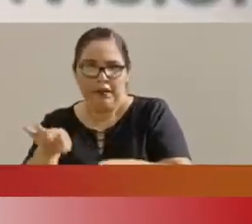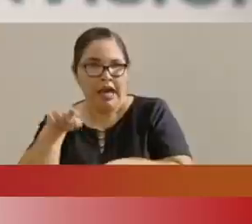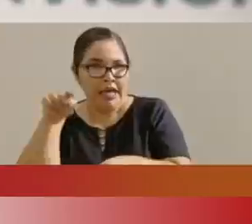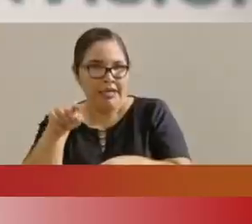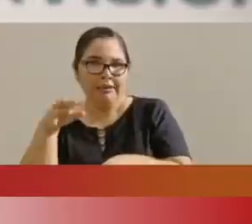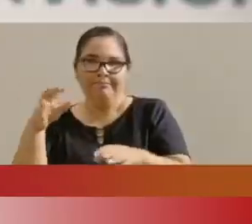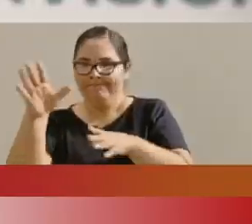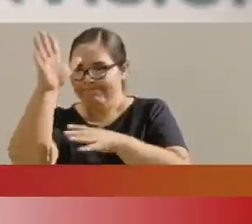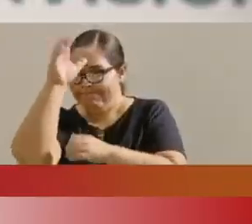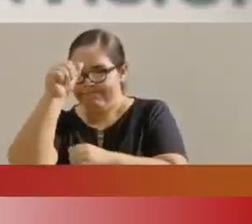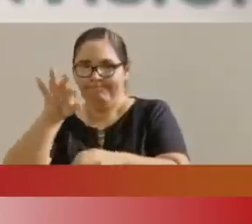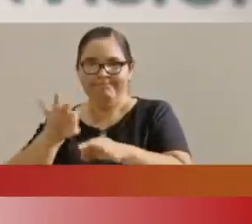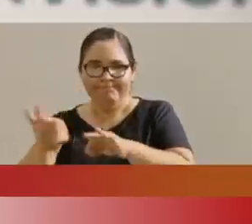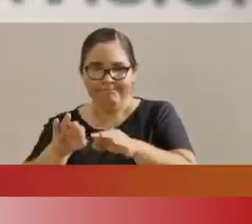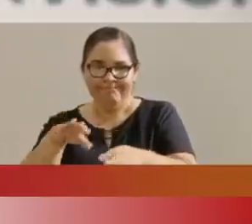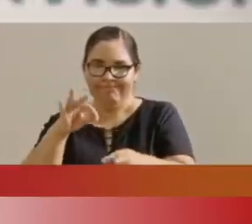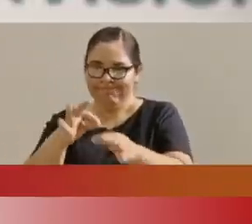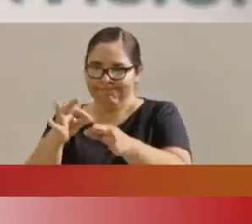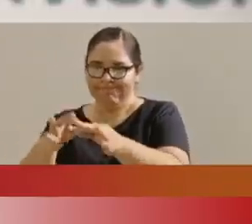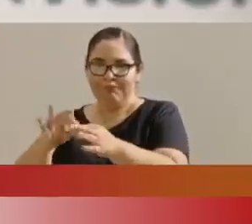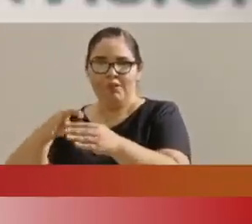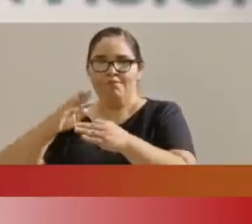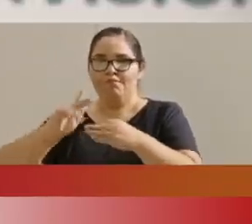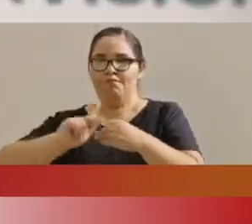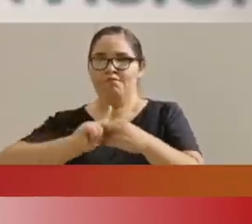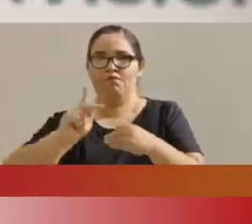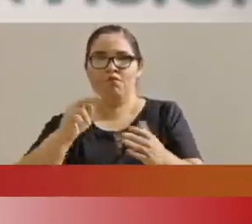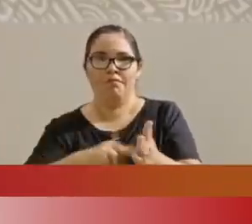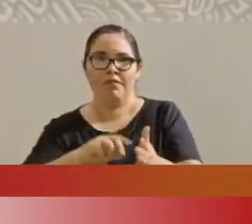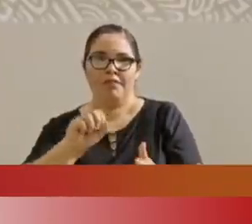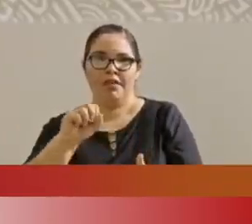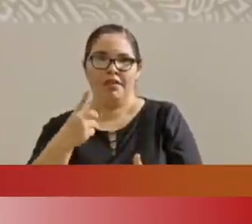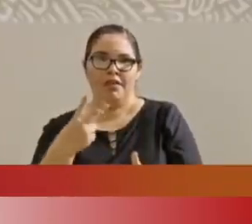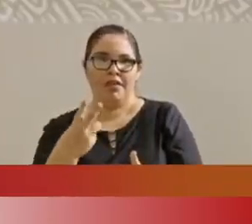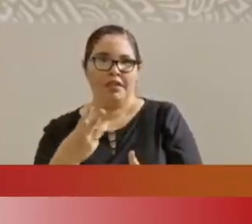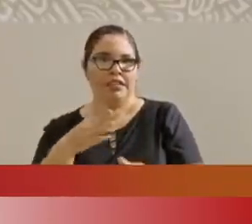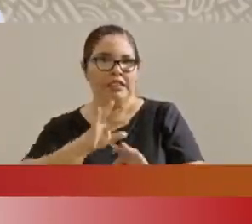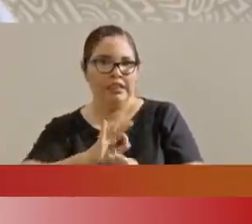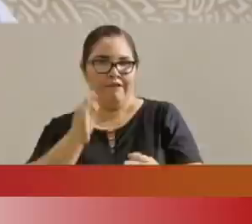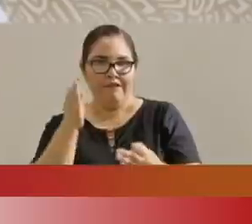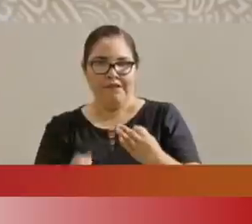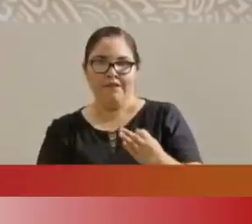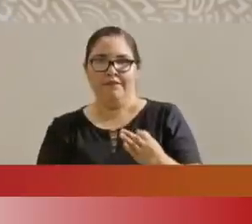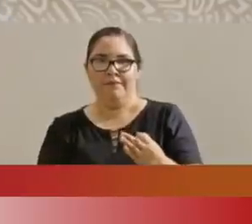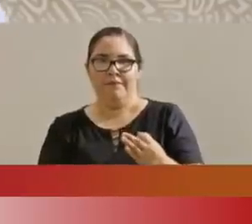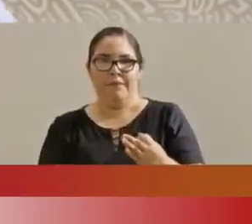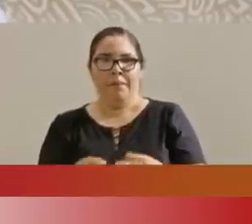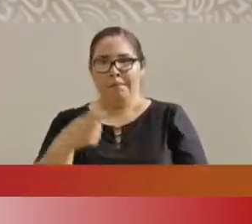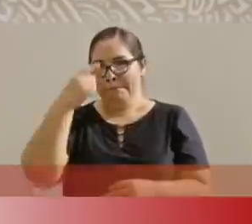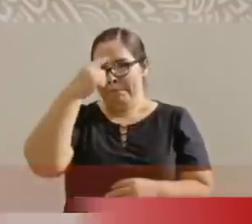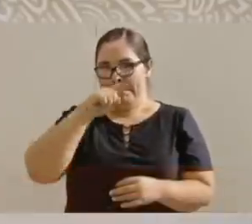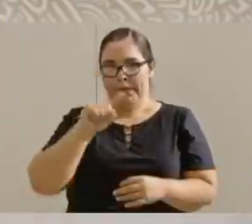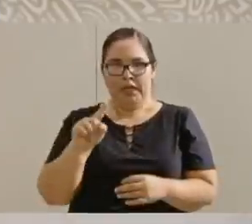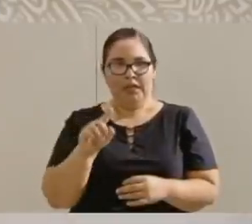aplicada, comprometida, para que no